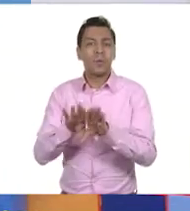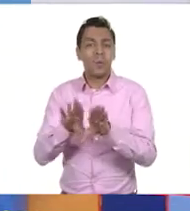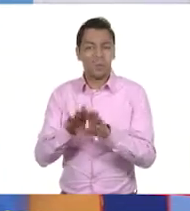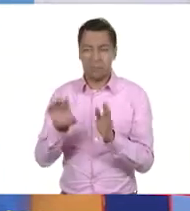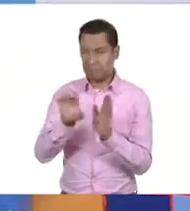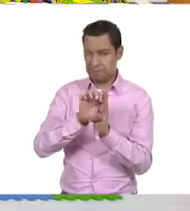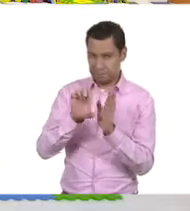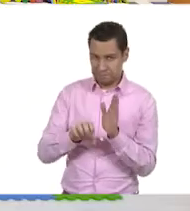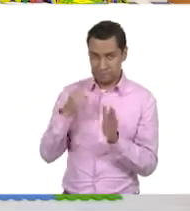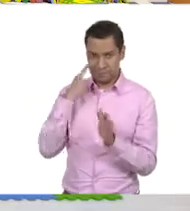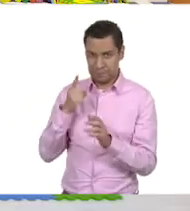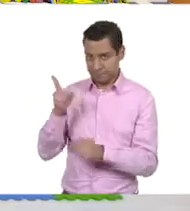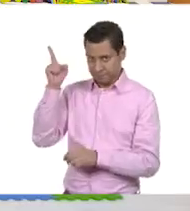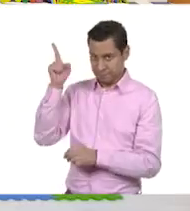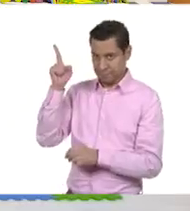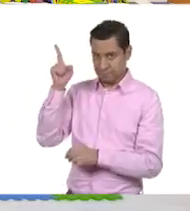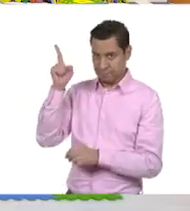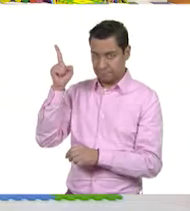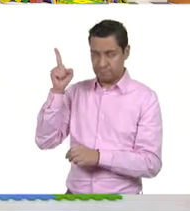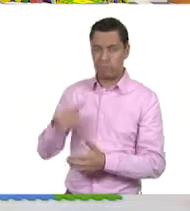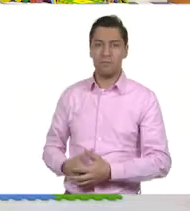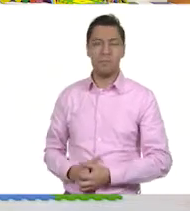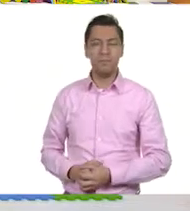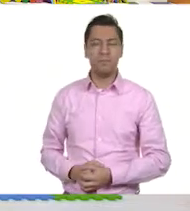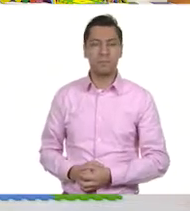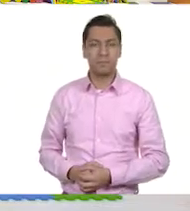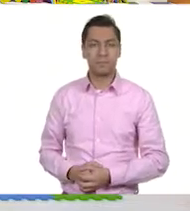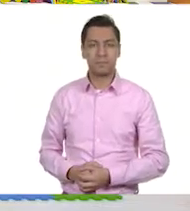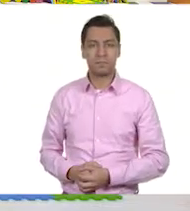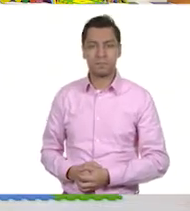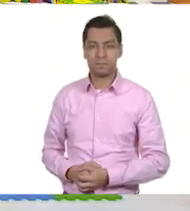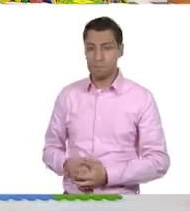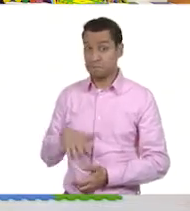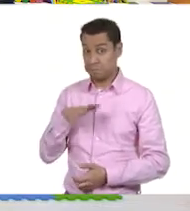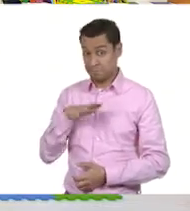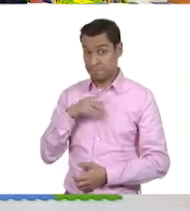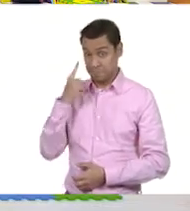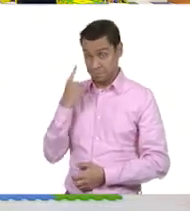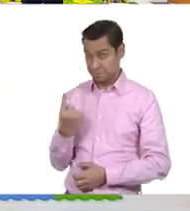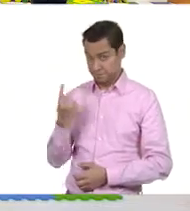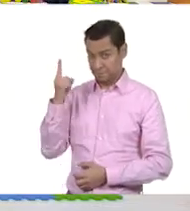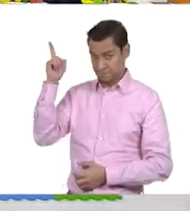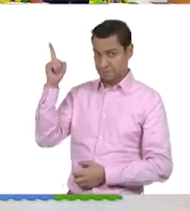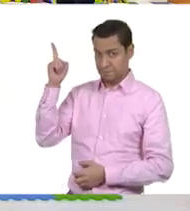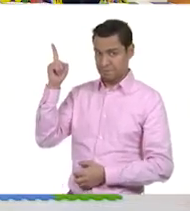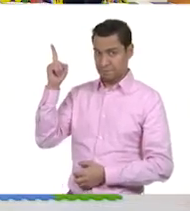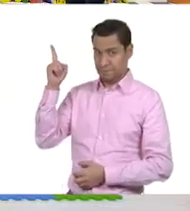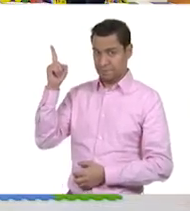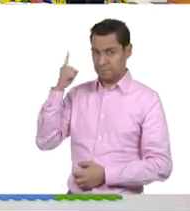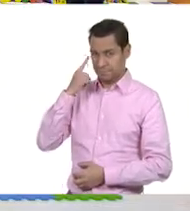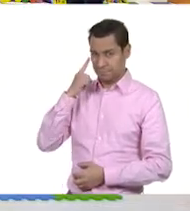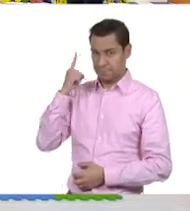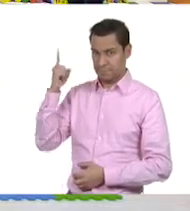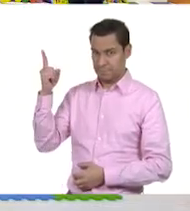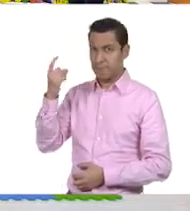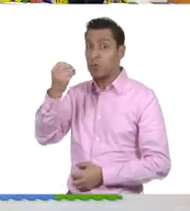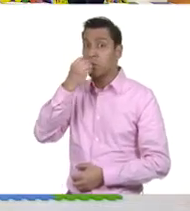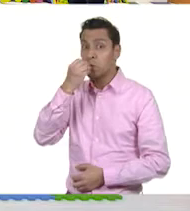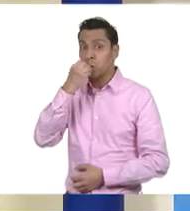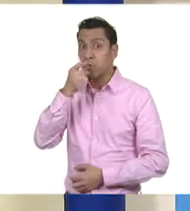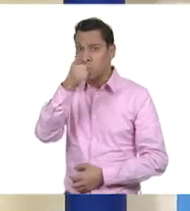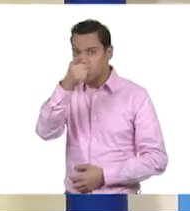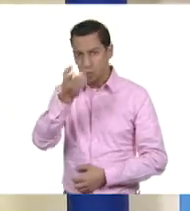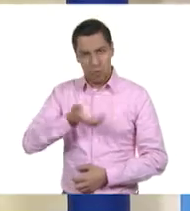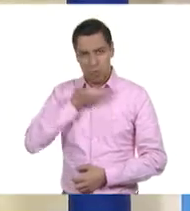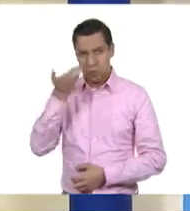Por ejemplo, ¿me ayudas con una? Sí, muy bien. A ver, tenemos... Empecemos con las amarillas. Tenemos esta Alimentos que consumimos. Muy bien.